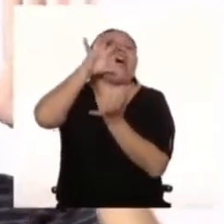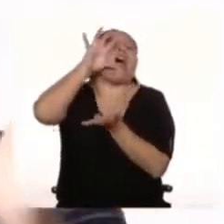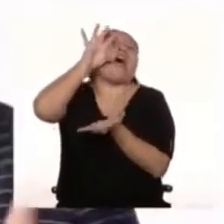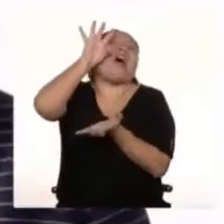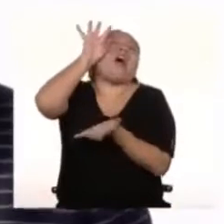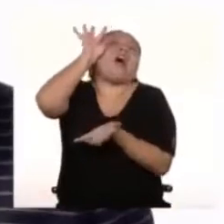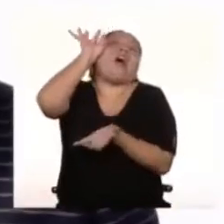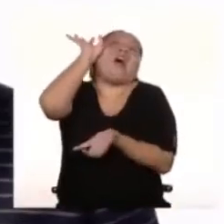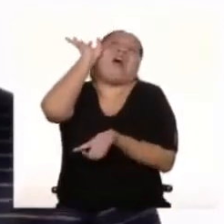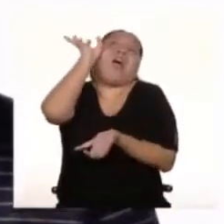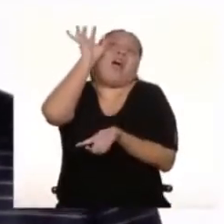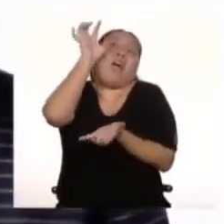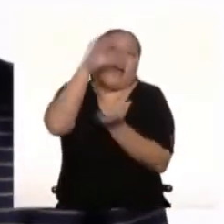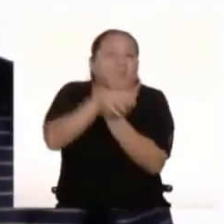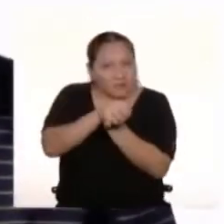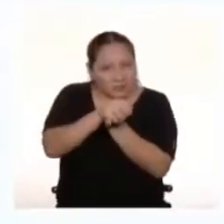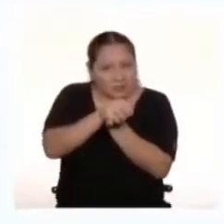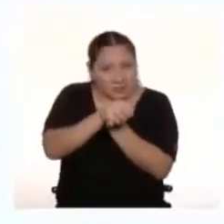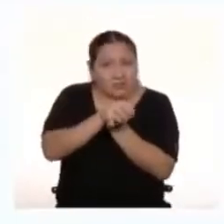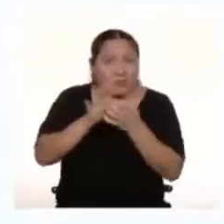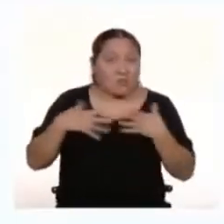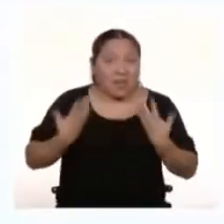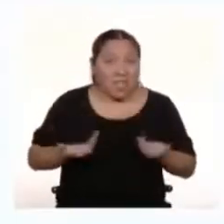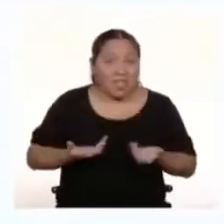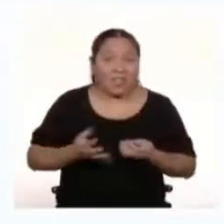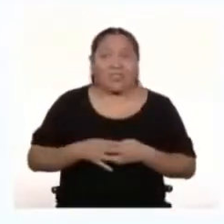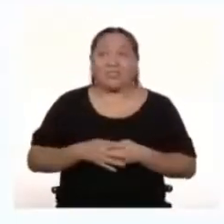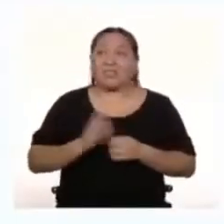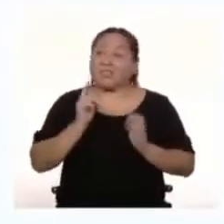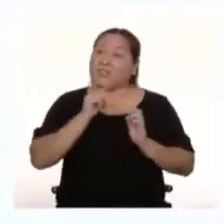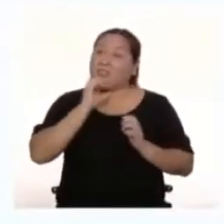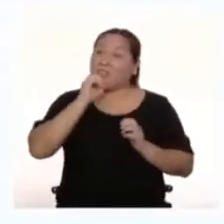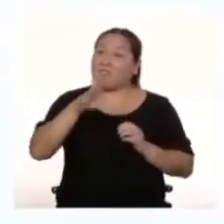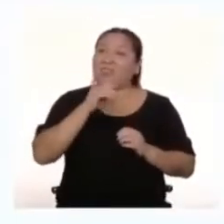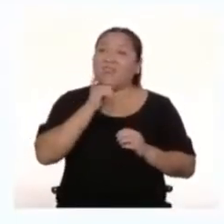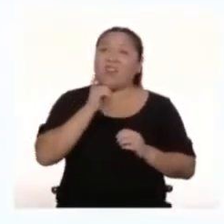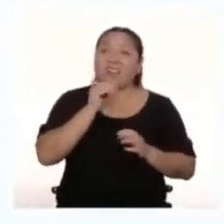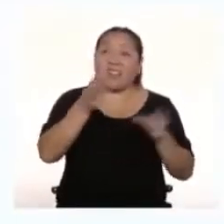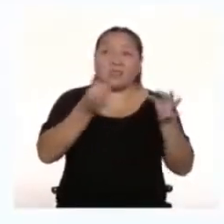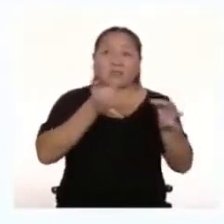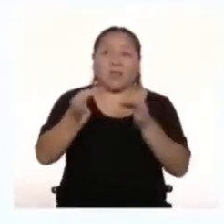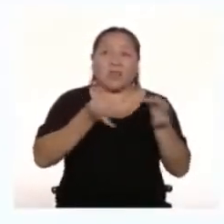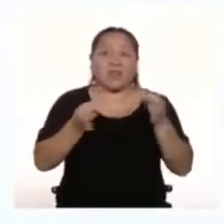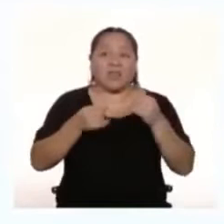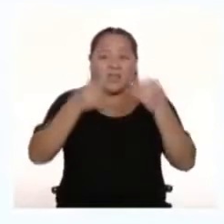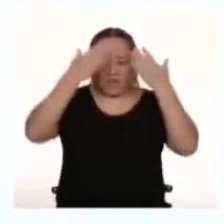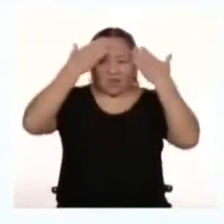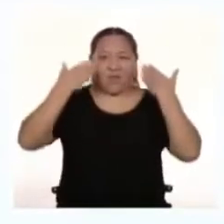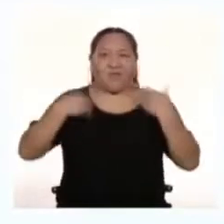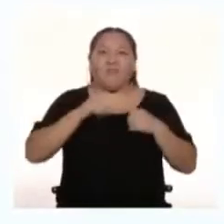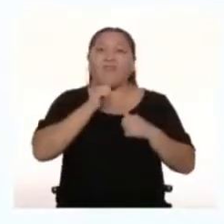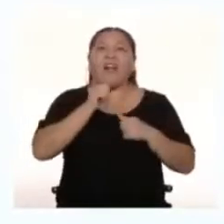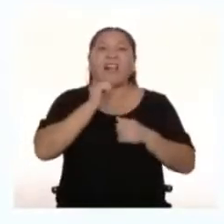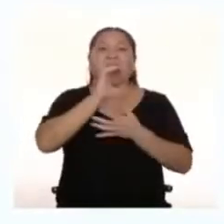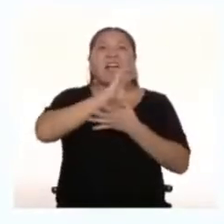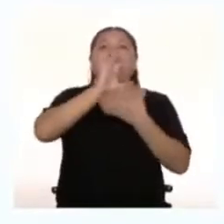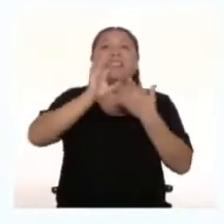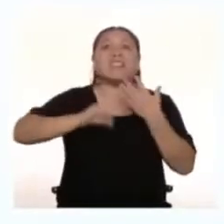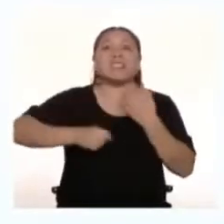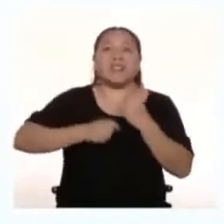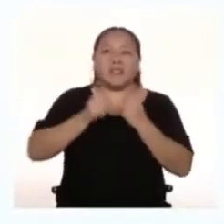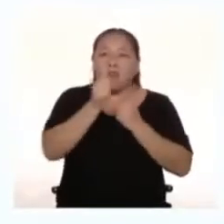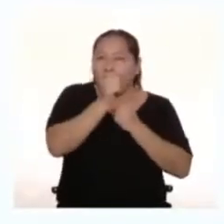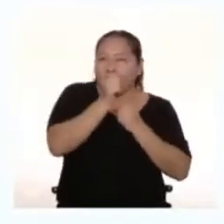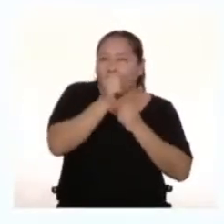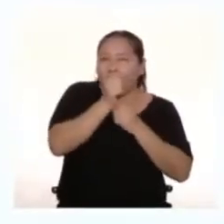su tamaño al momento de capturar a su presa? Y eso que no he dicho nada acerca de sus cualidades de camuflaje Si